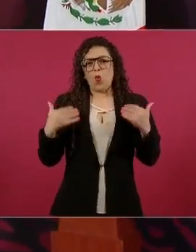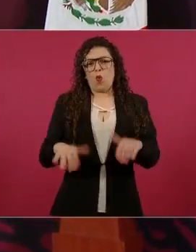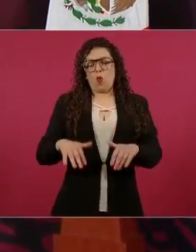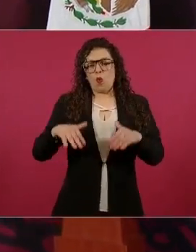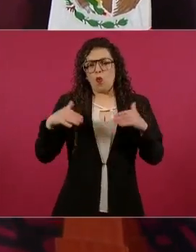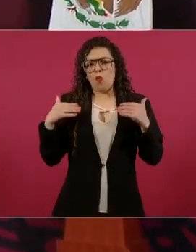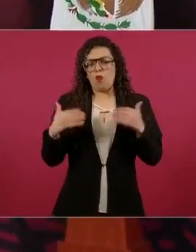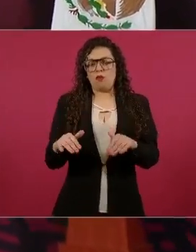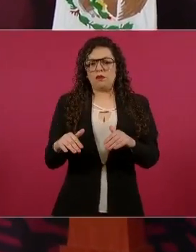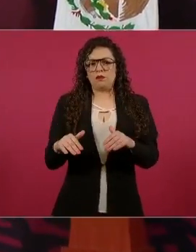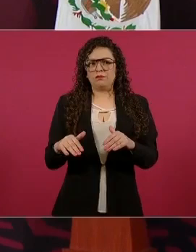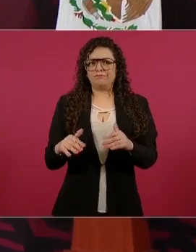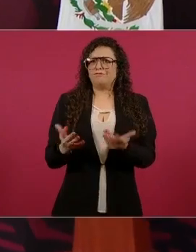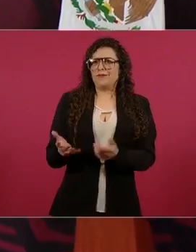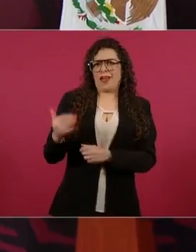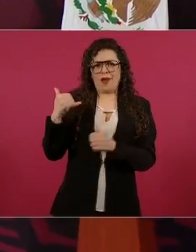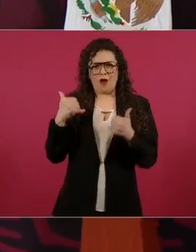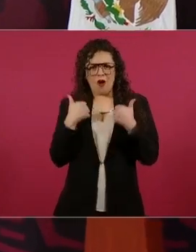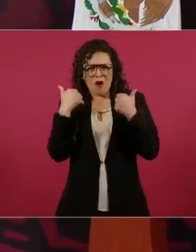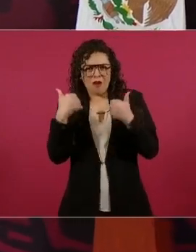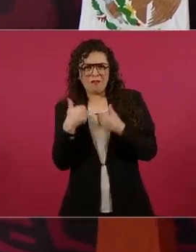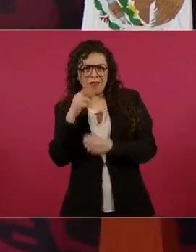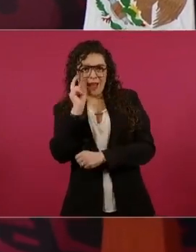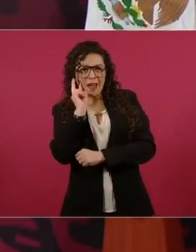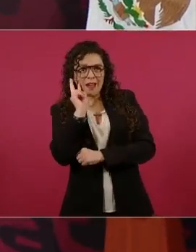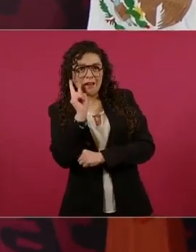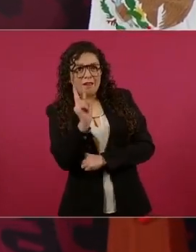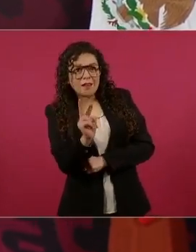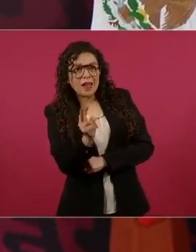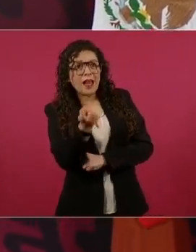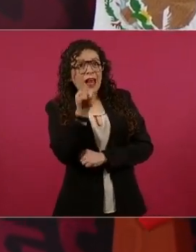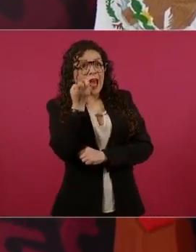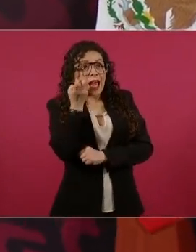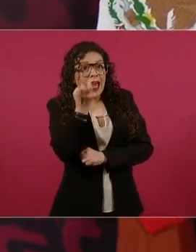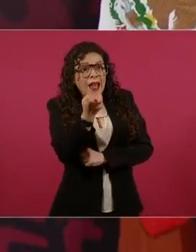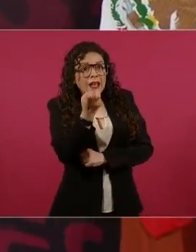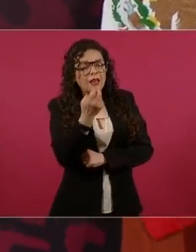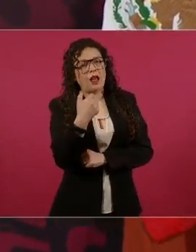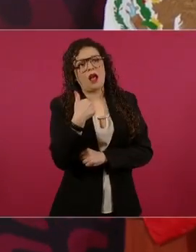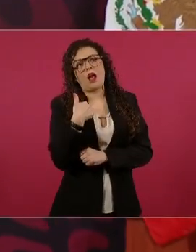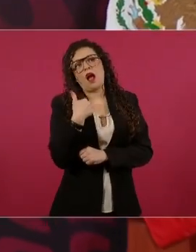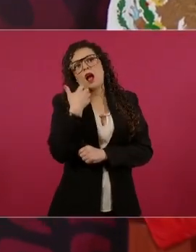muchos jóvenes pueden pensar, ese es el mundo que quiero,